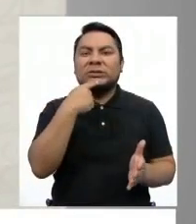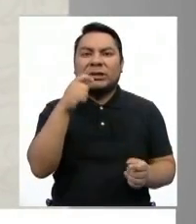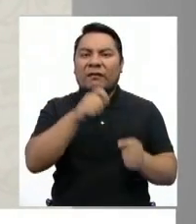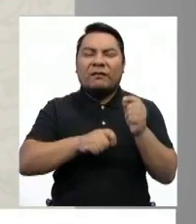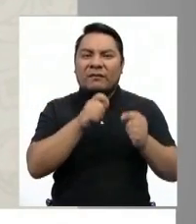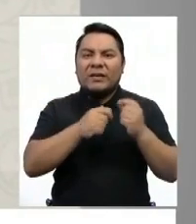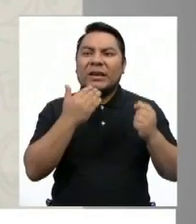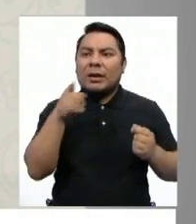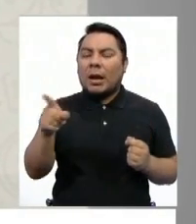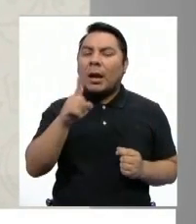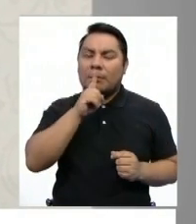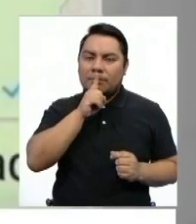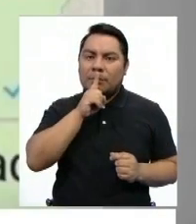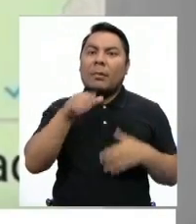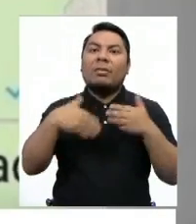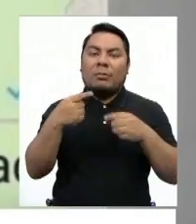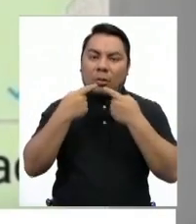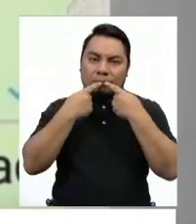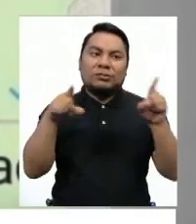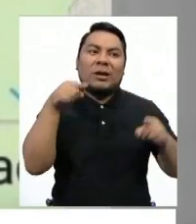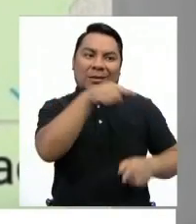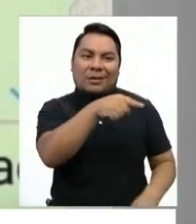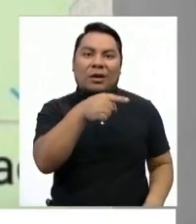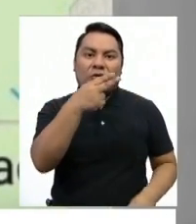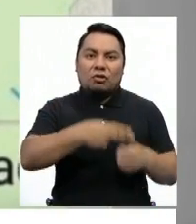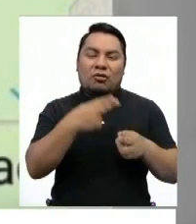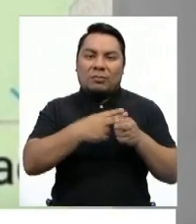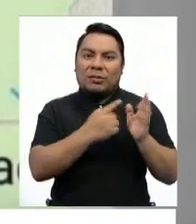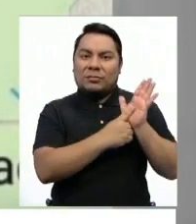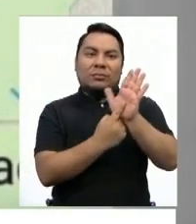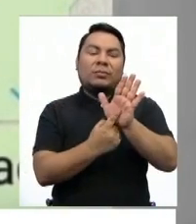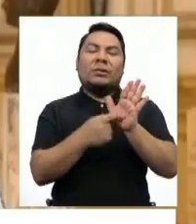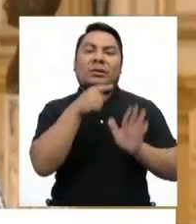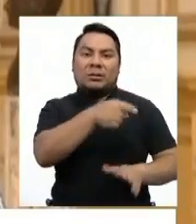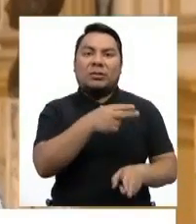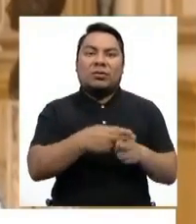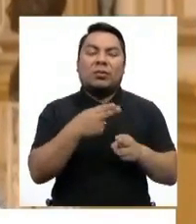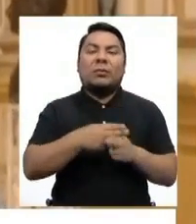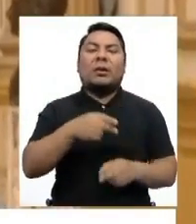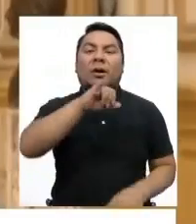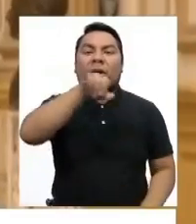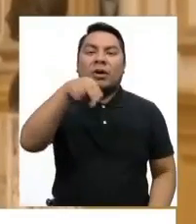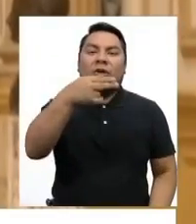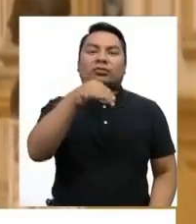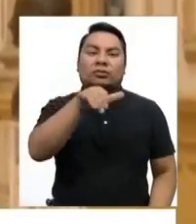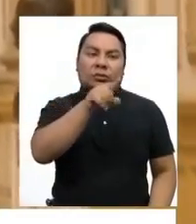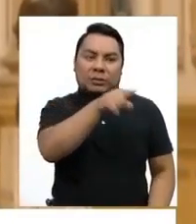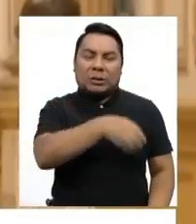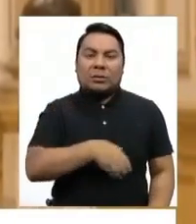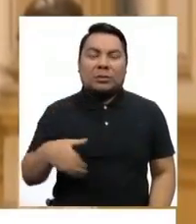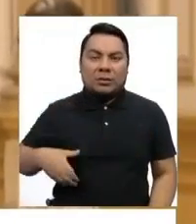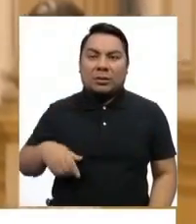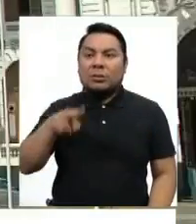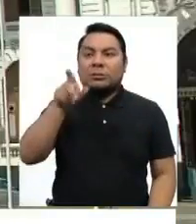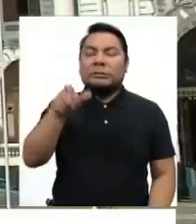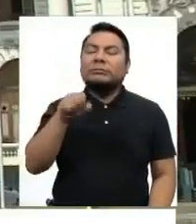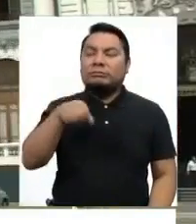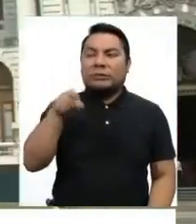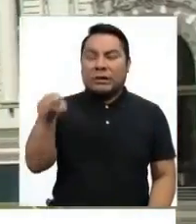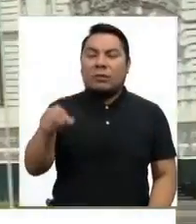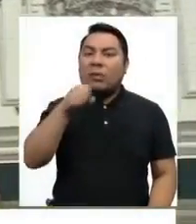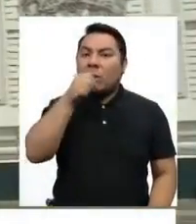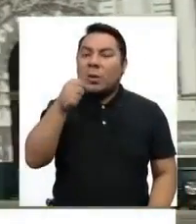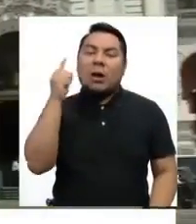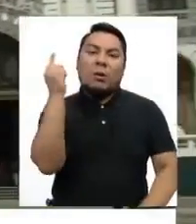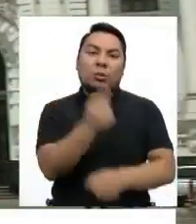los mensajes obscenos que provocaron la polémica. Finalmente, el nombre de Johnny Lescano fue confirmado por dos de sus colegas que